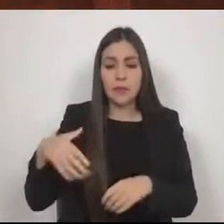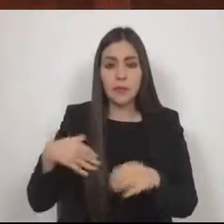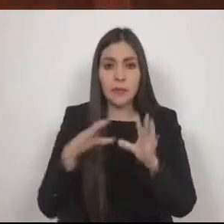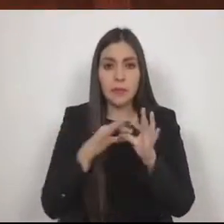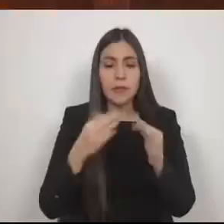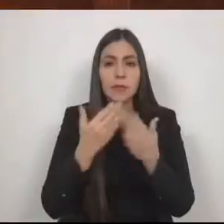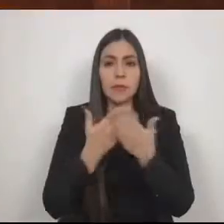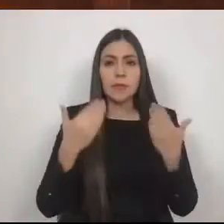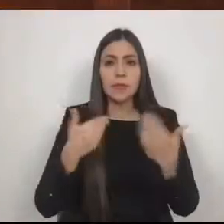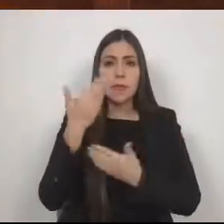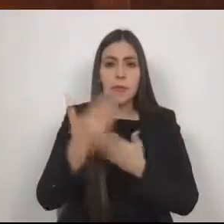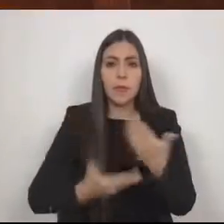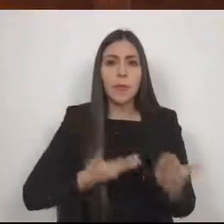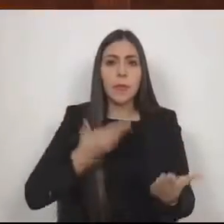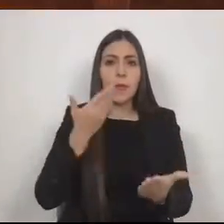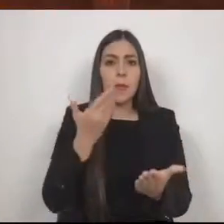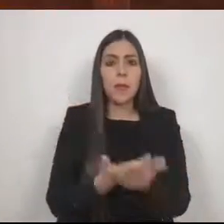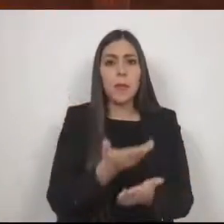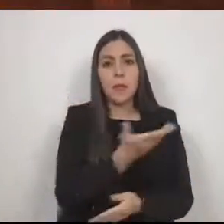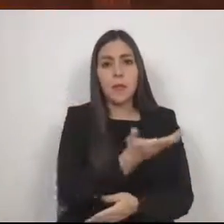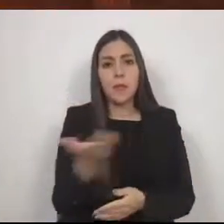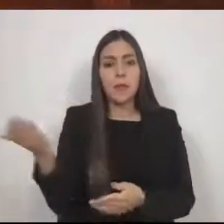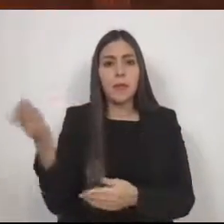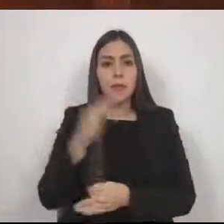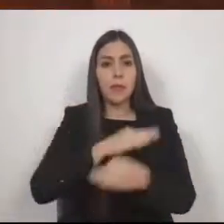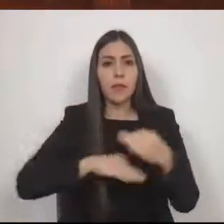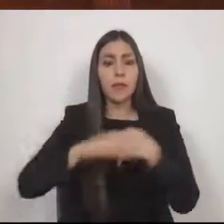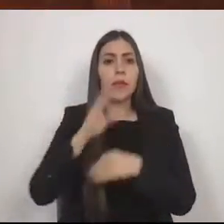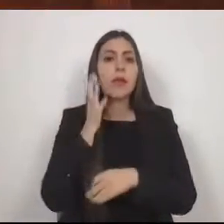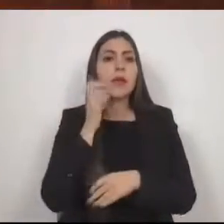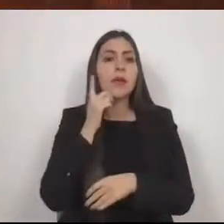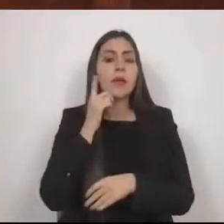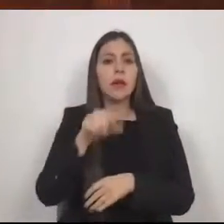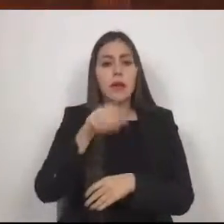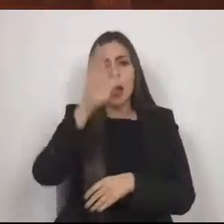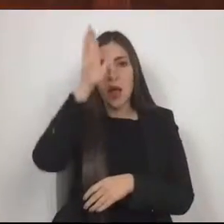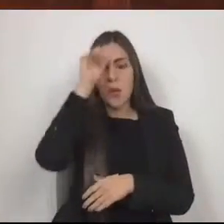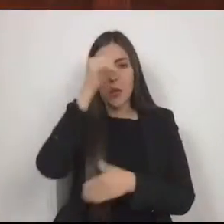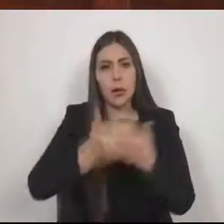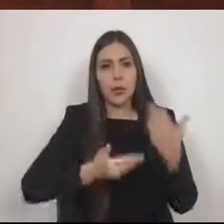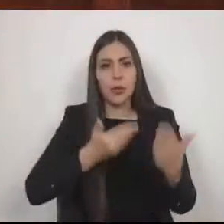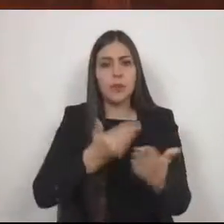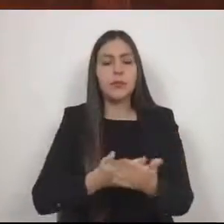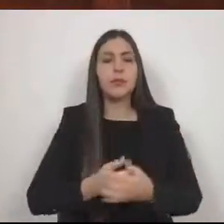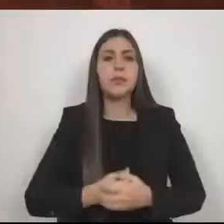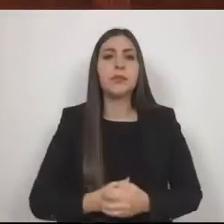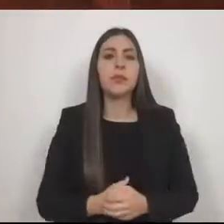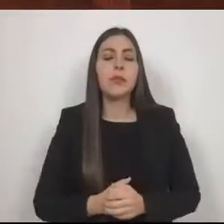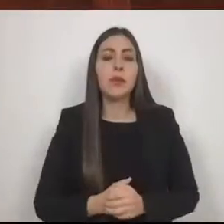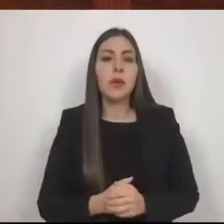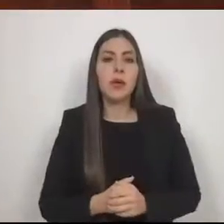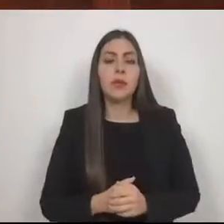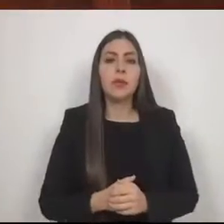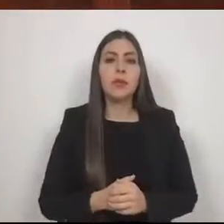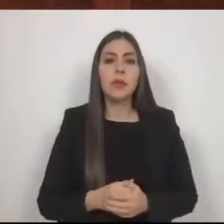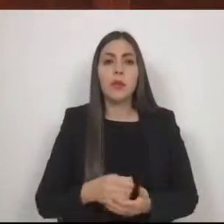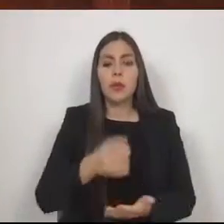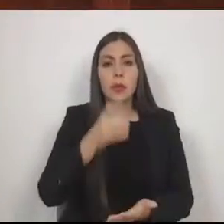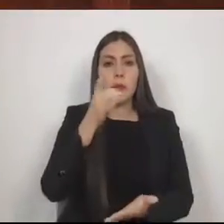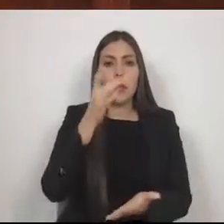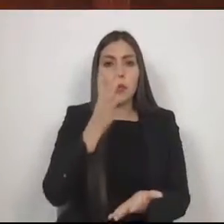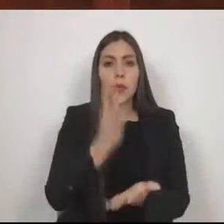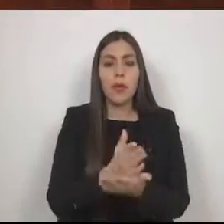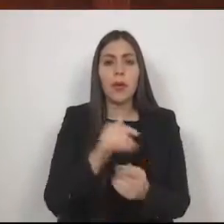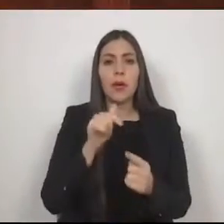consideración de esta Honorable Asamblea el siguiente punto de acuerdo. Único punto de acuerdo de